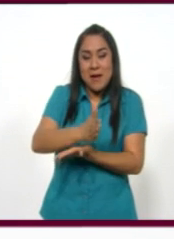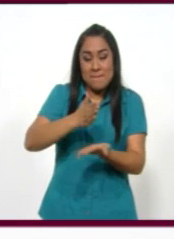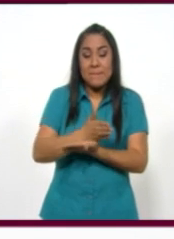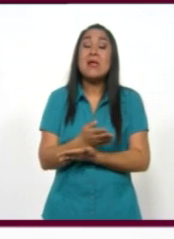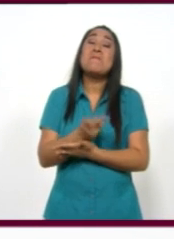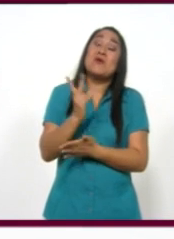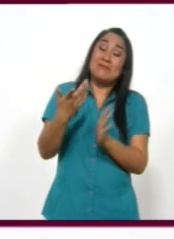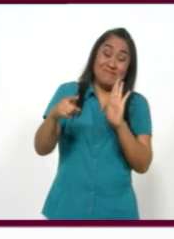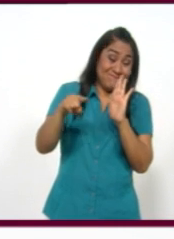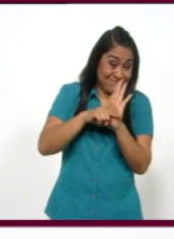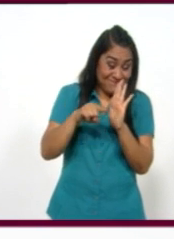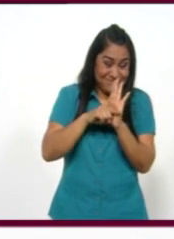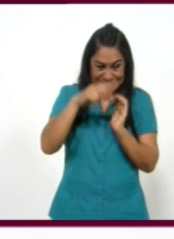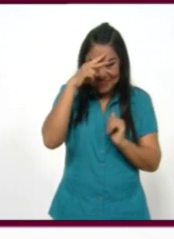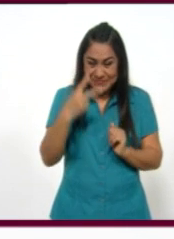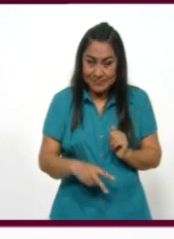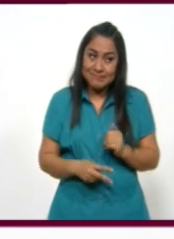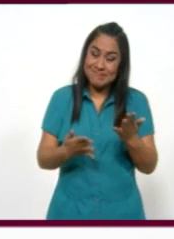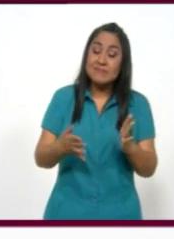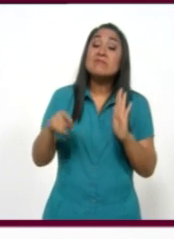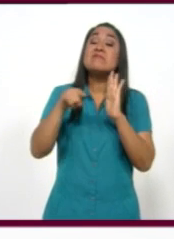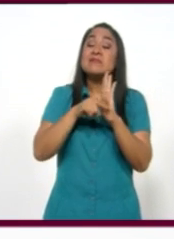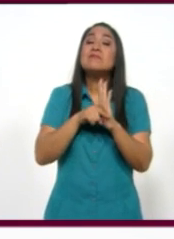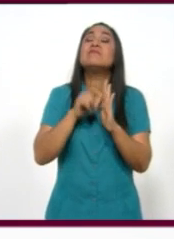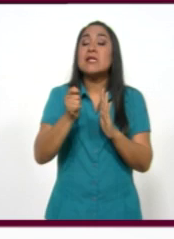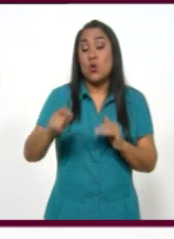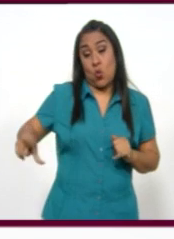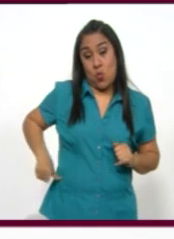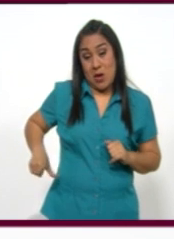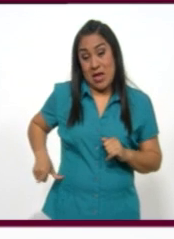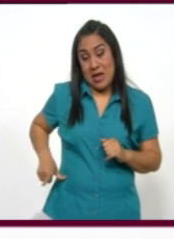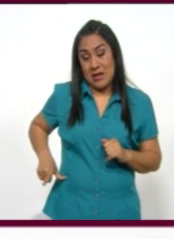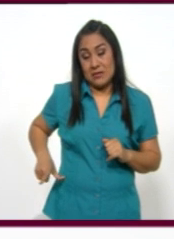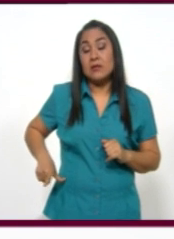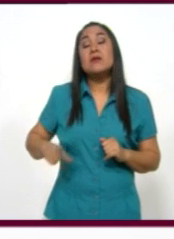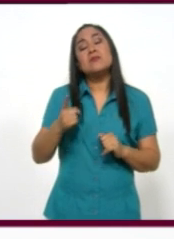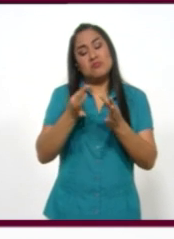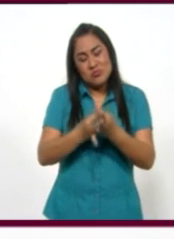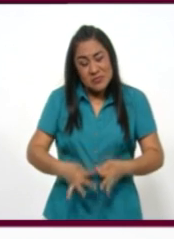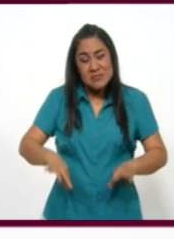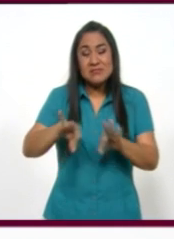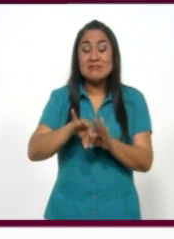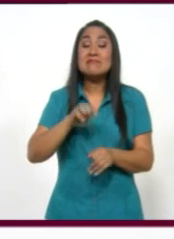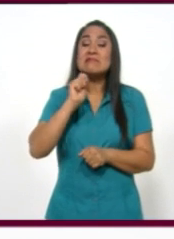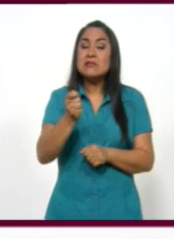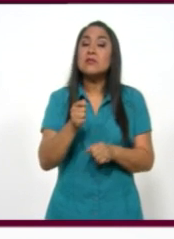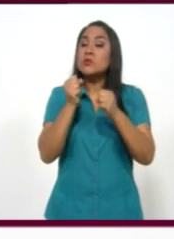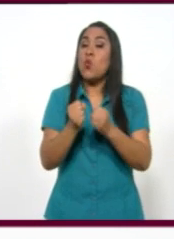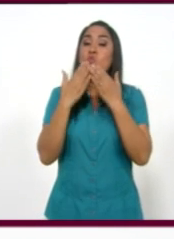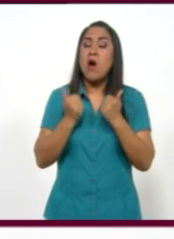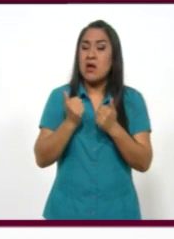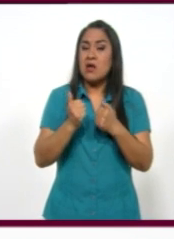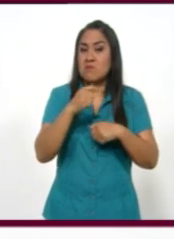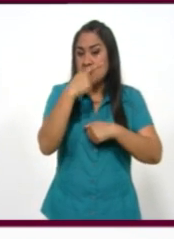negativo, principalmente la intervención del gobierno. Y, muy importantemente, la inseguridad.